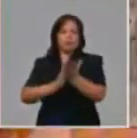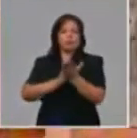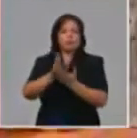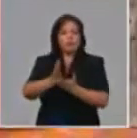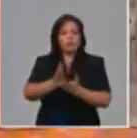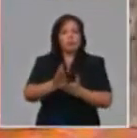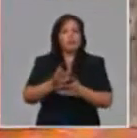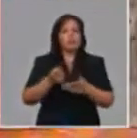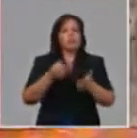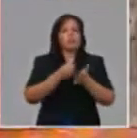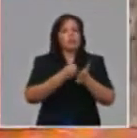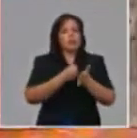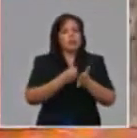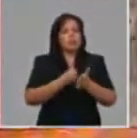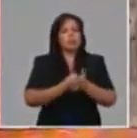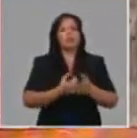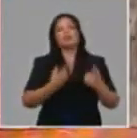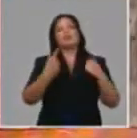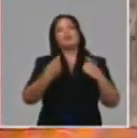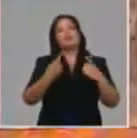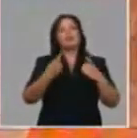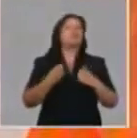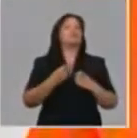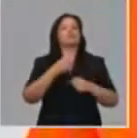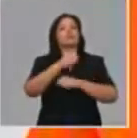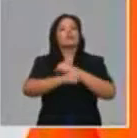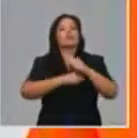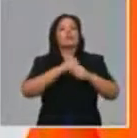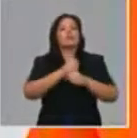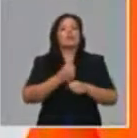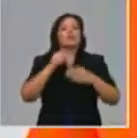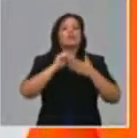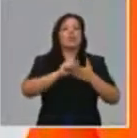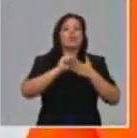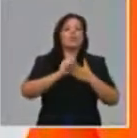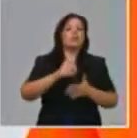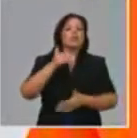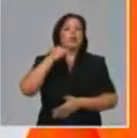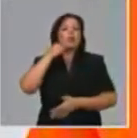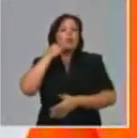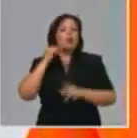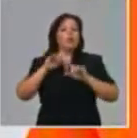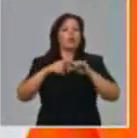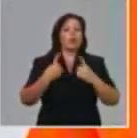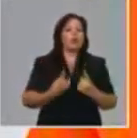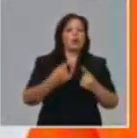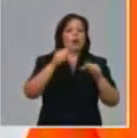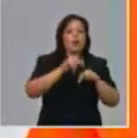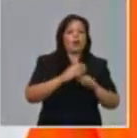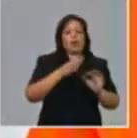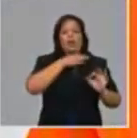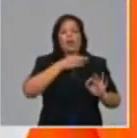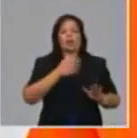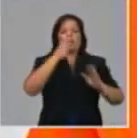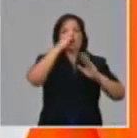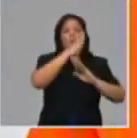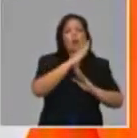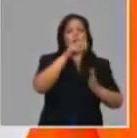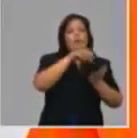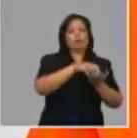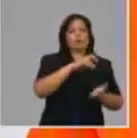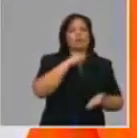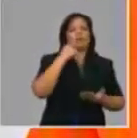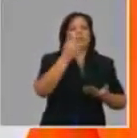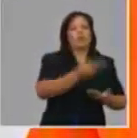mantener los servicios móviles en las zonas de difícil acceso donde no existe unidades de la gastronomía o como le llamamos